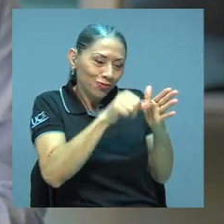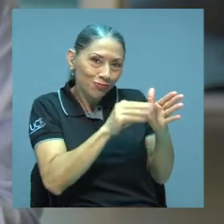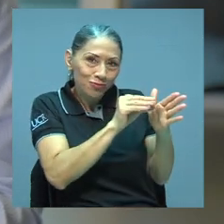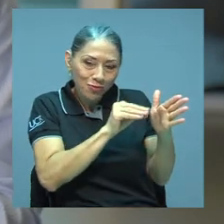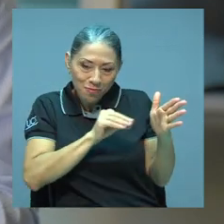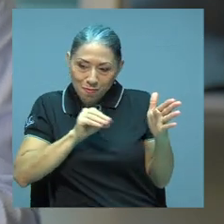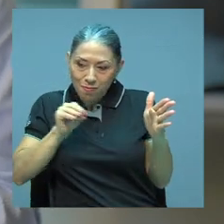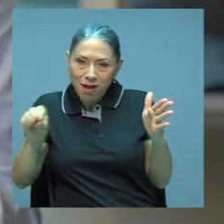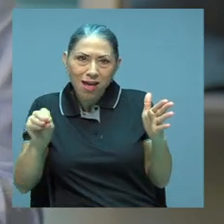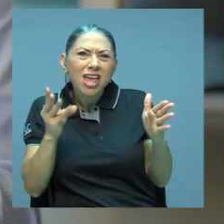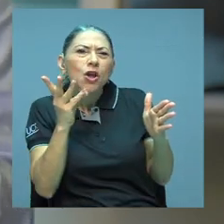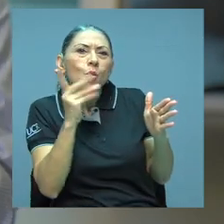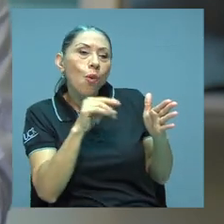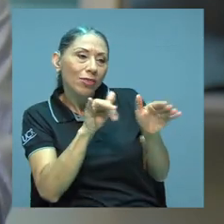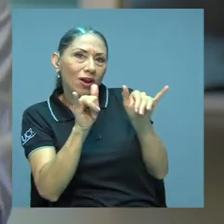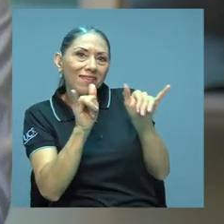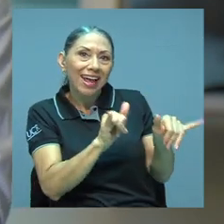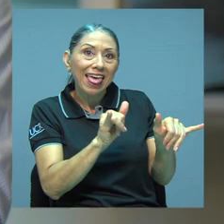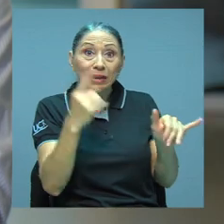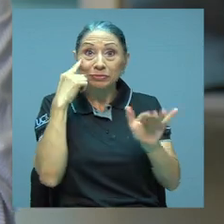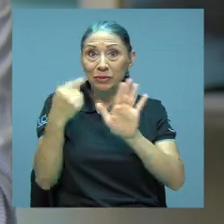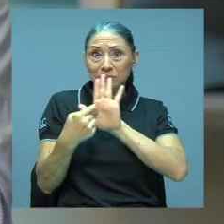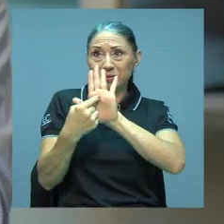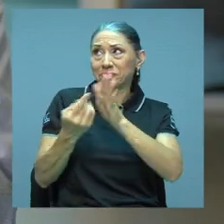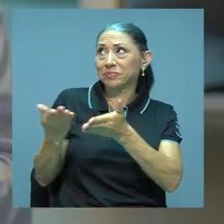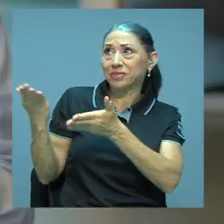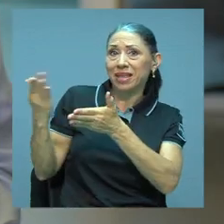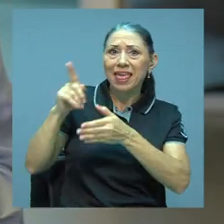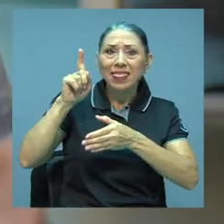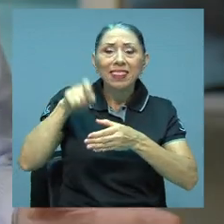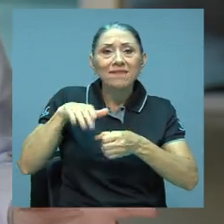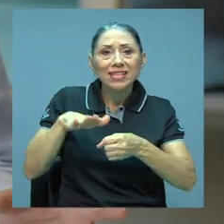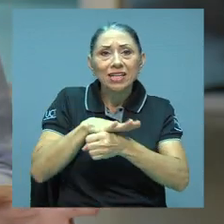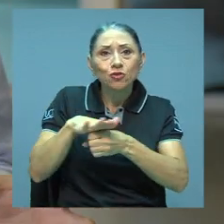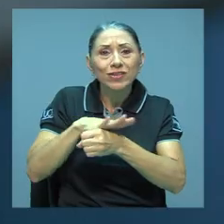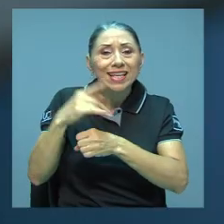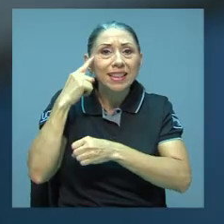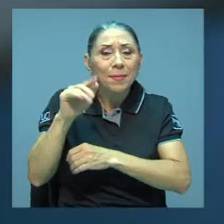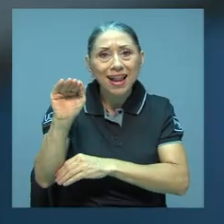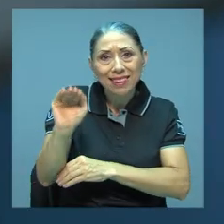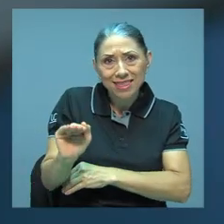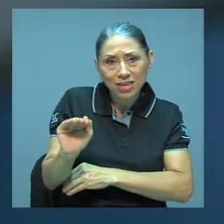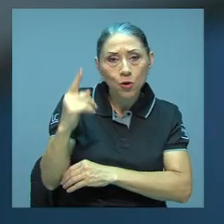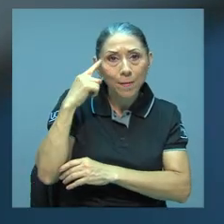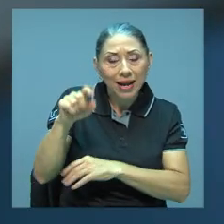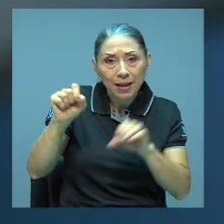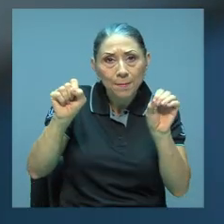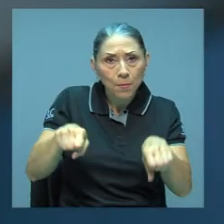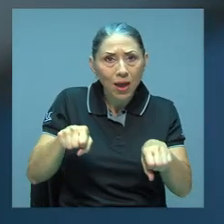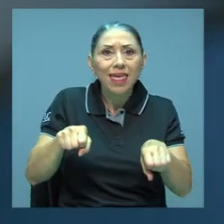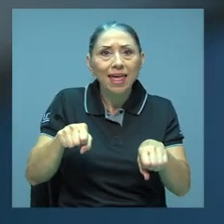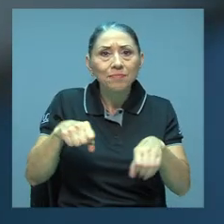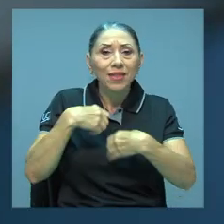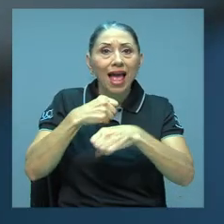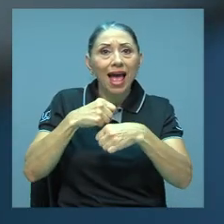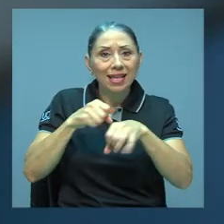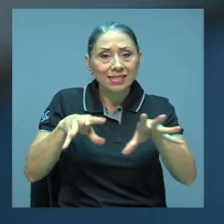de cuánto es el pedazo de hígado que le va a quedar. Este pedacito de hígado tiene que ser suficiente para el niño para que él obviamente pueda aceptar